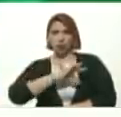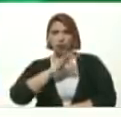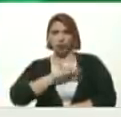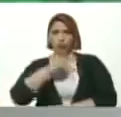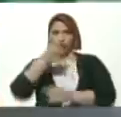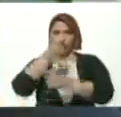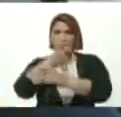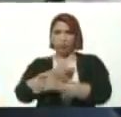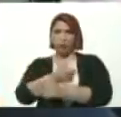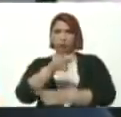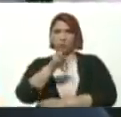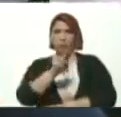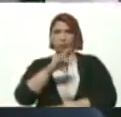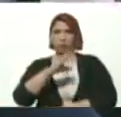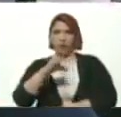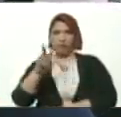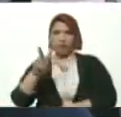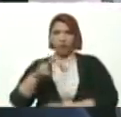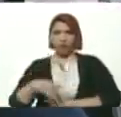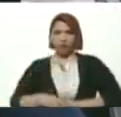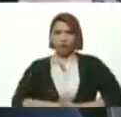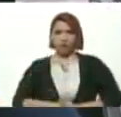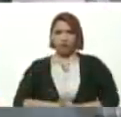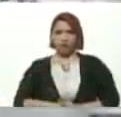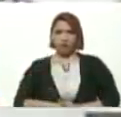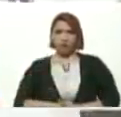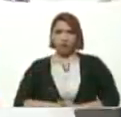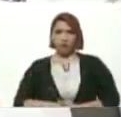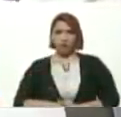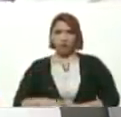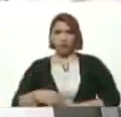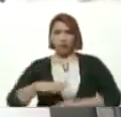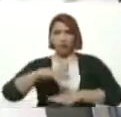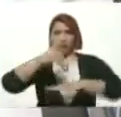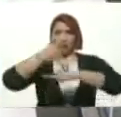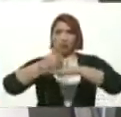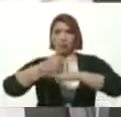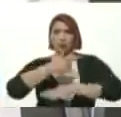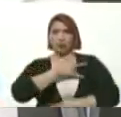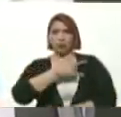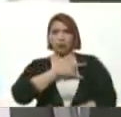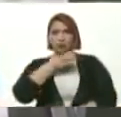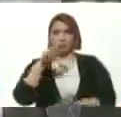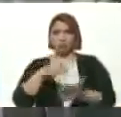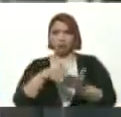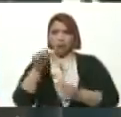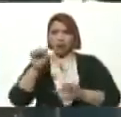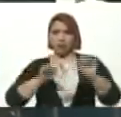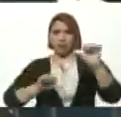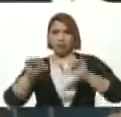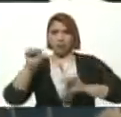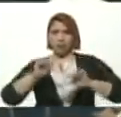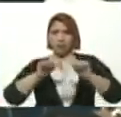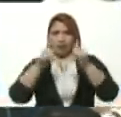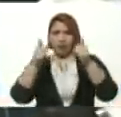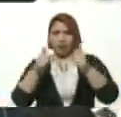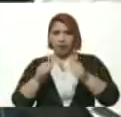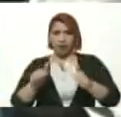Central de Venezuela Rectora De la universidad Nacional Experimental De las artes